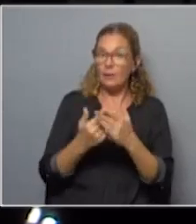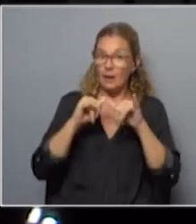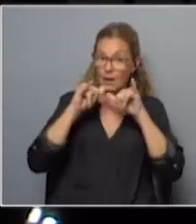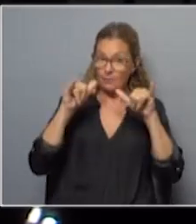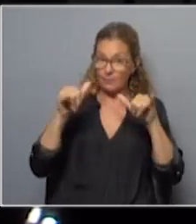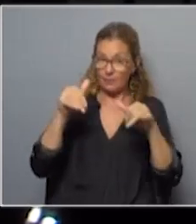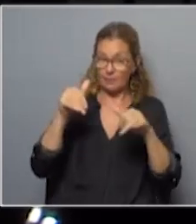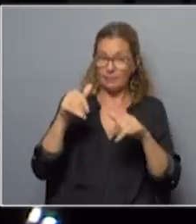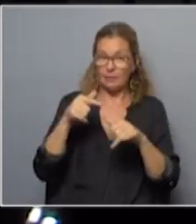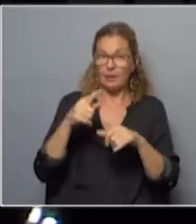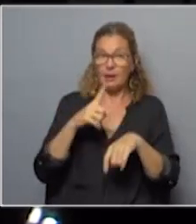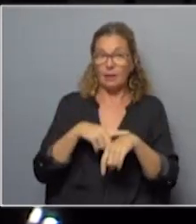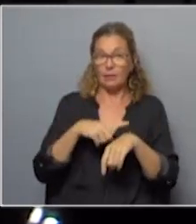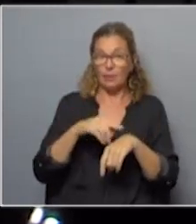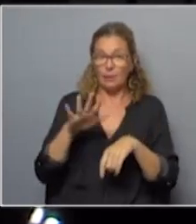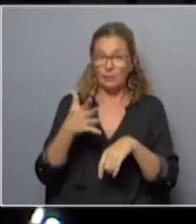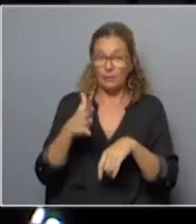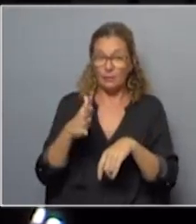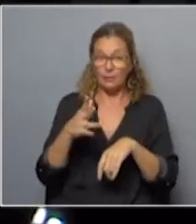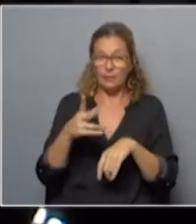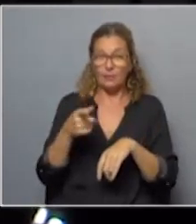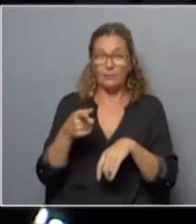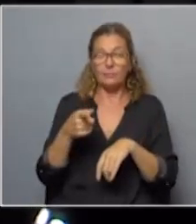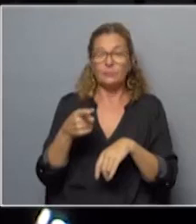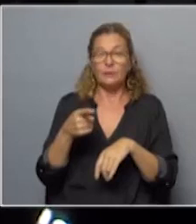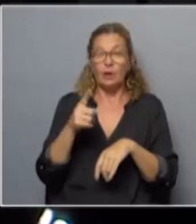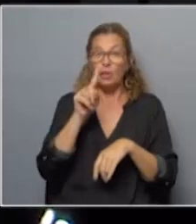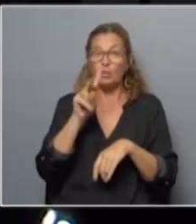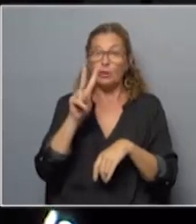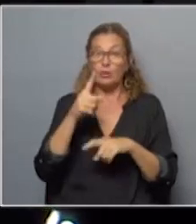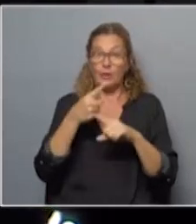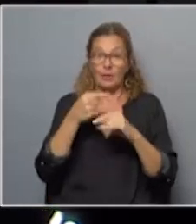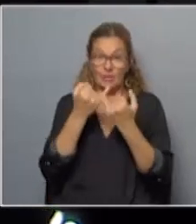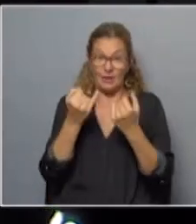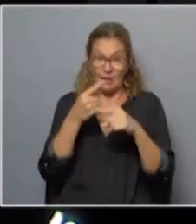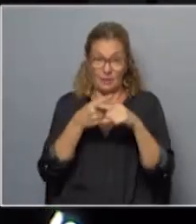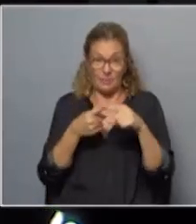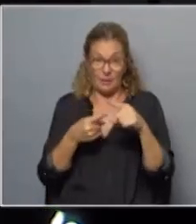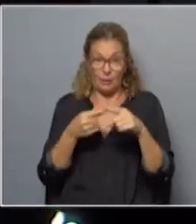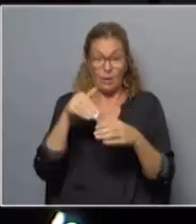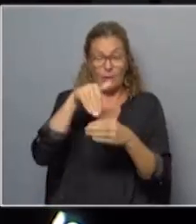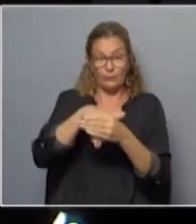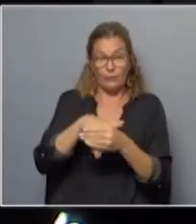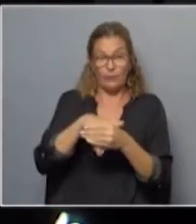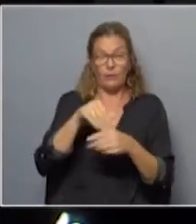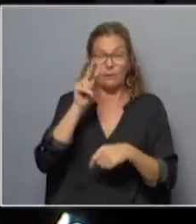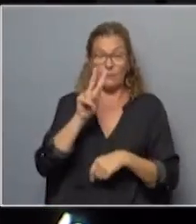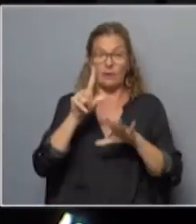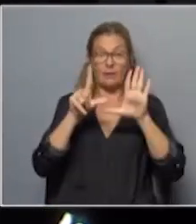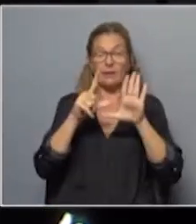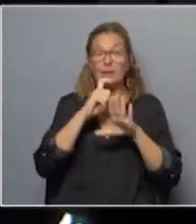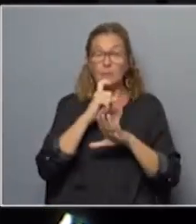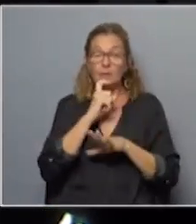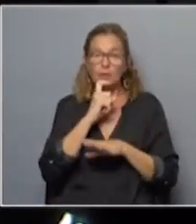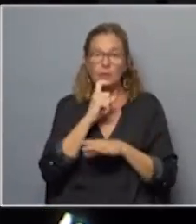campaña electoral. A esta hora más o menos estamos en vivo, estamos a 12 días y medio del referéndum que el 27 de marzo